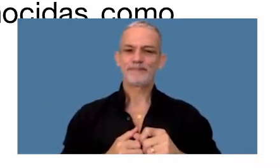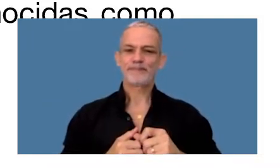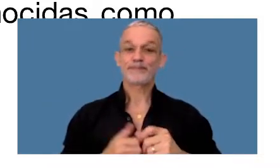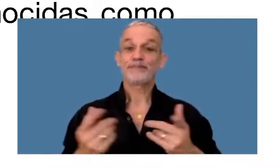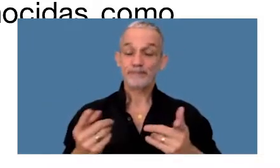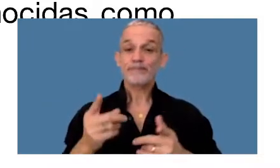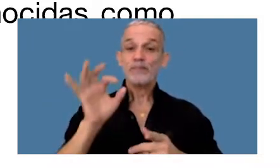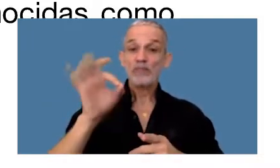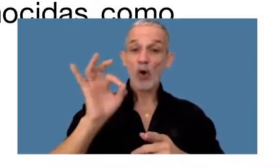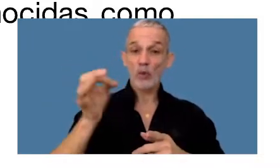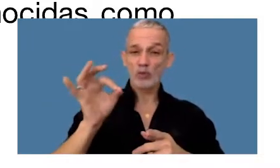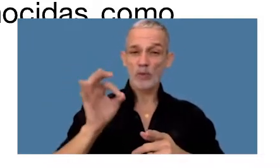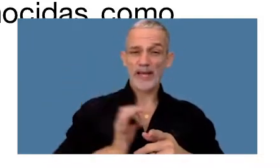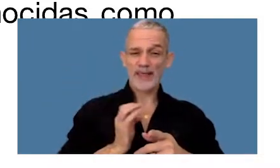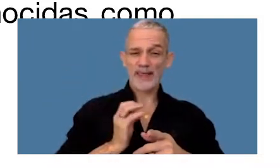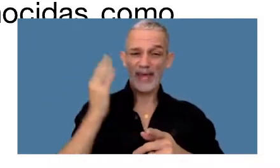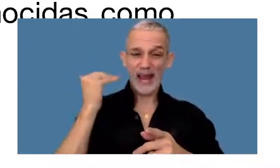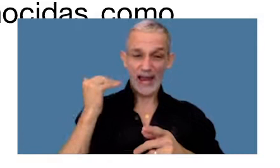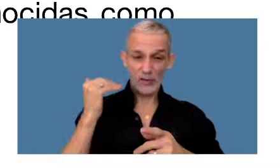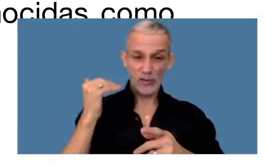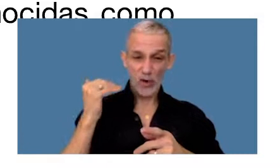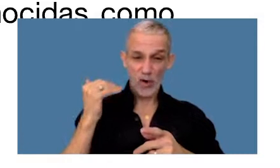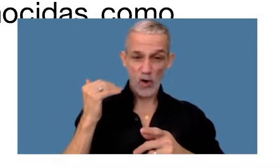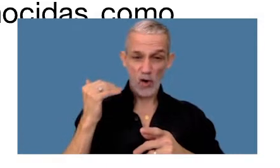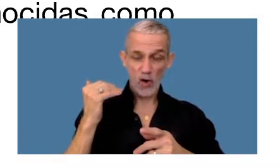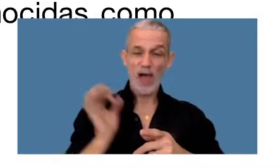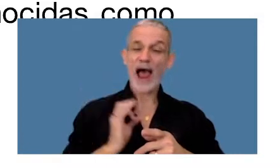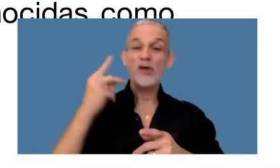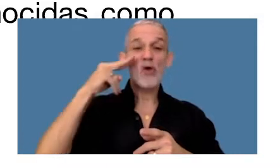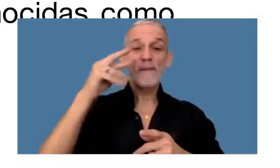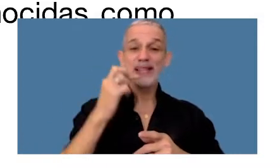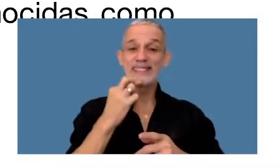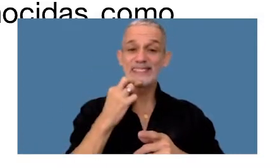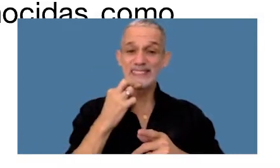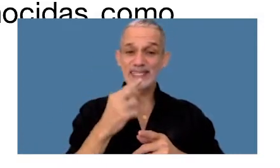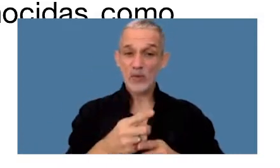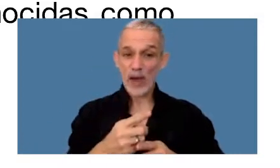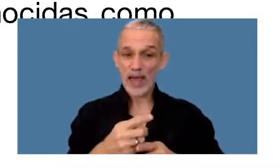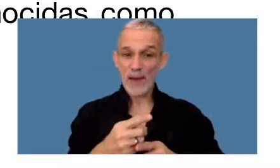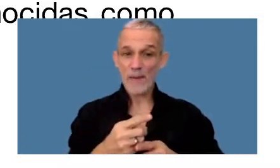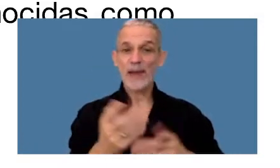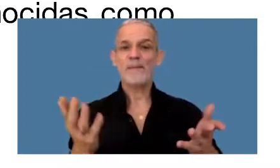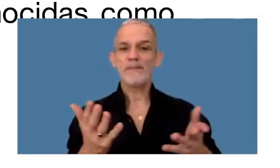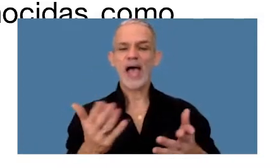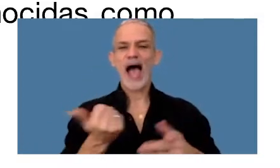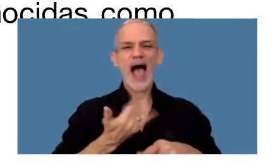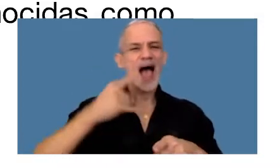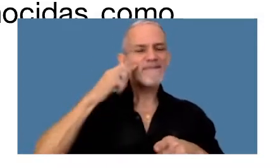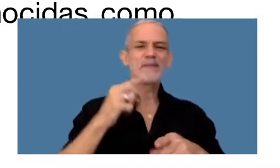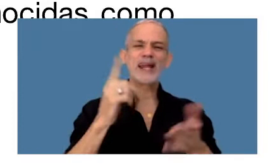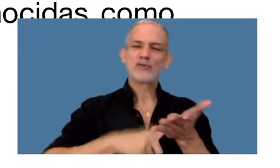En octubre del 2019 la AFIP dictó la resolución